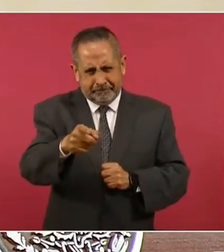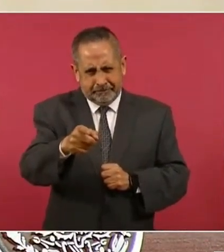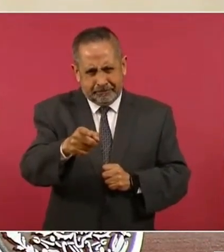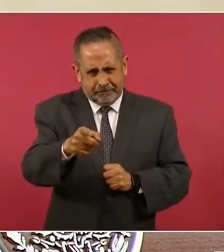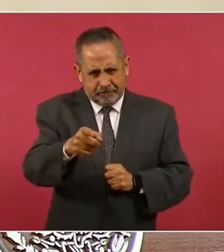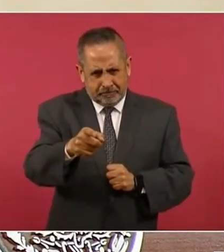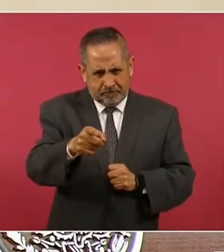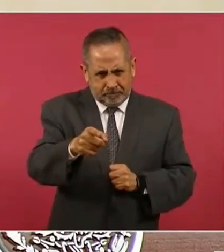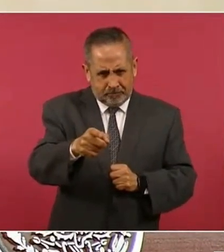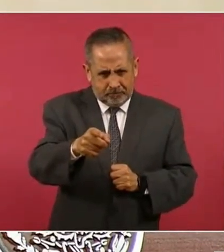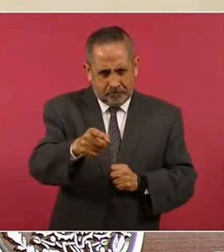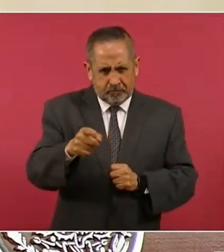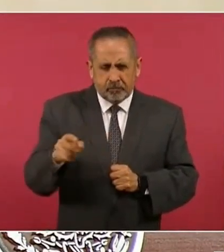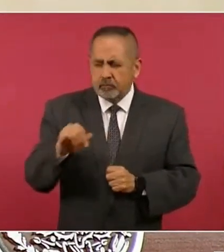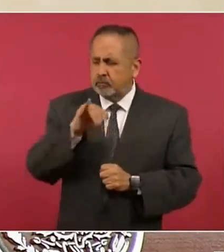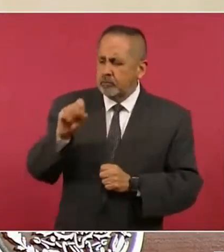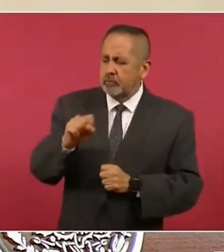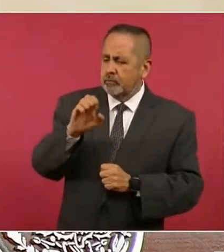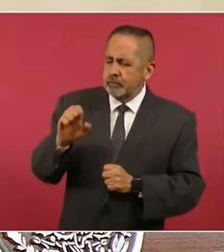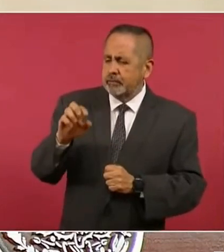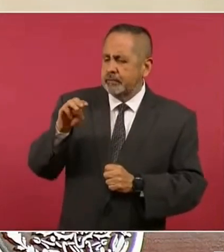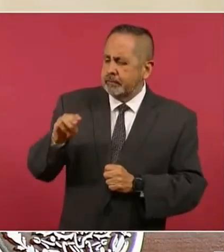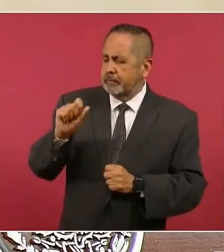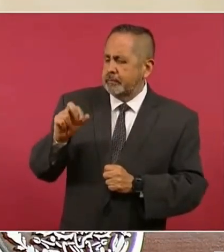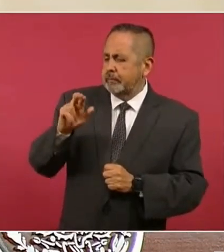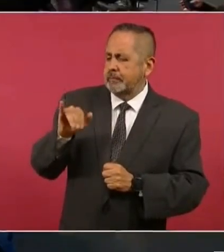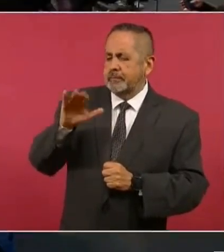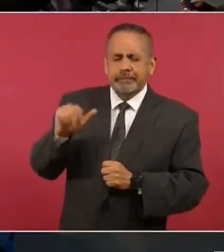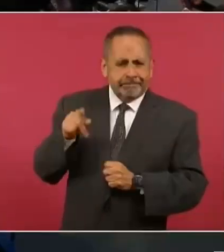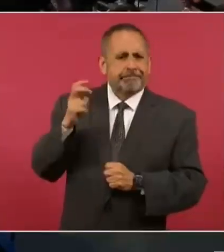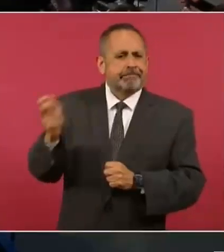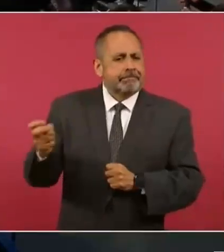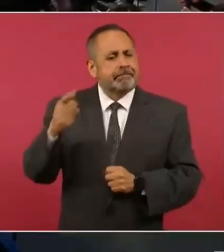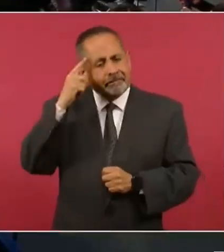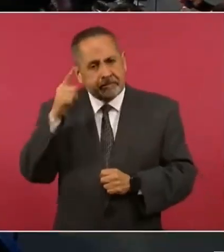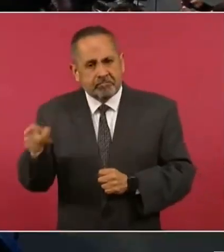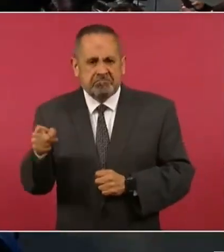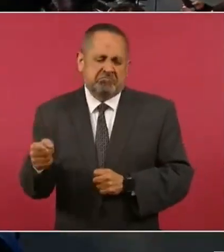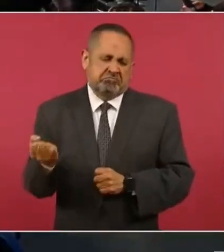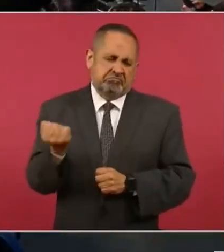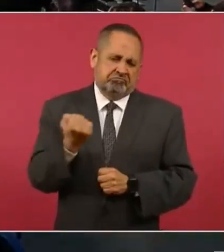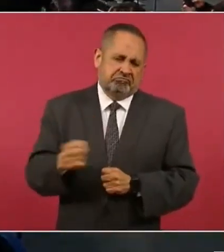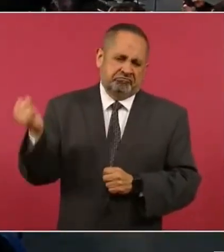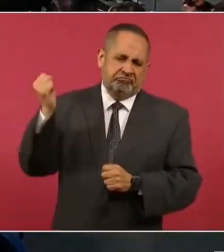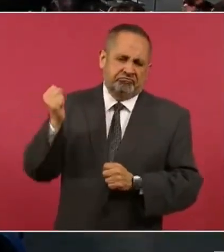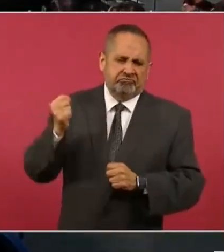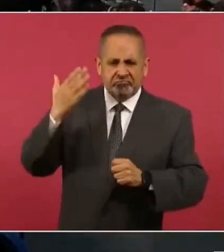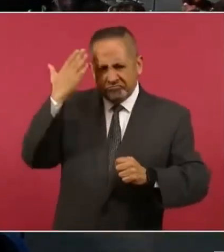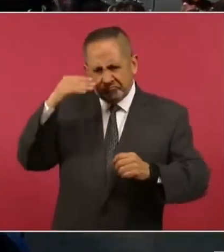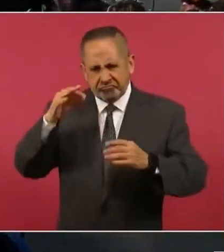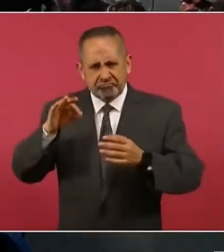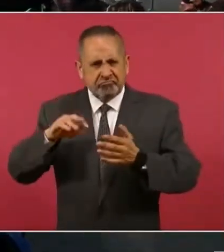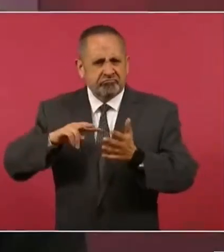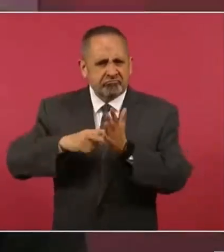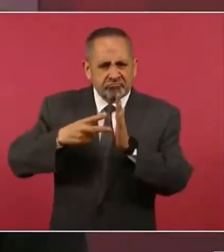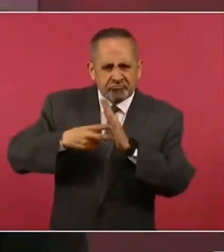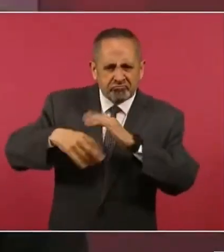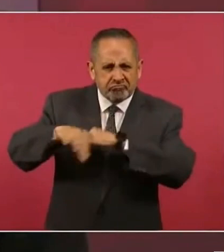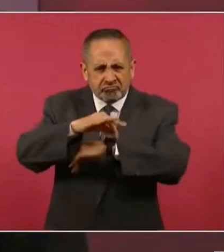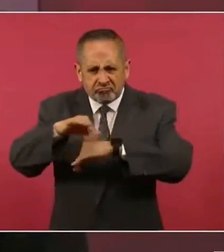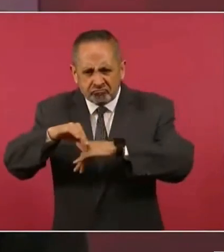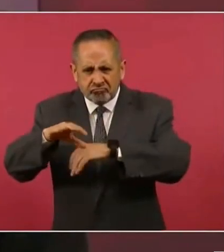José María Rehobo que es de lo mejor que hay en la ingeniería,